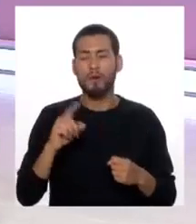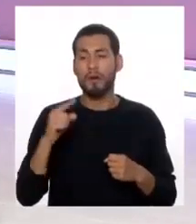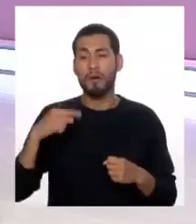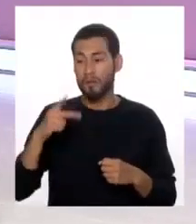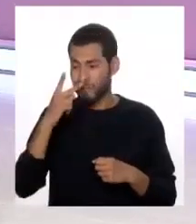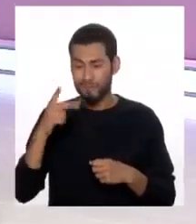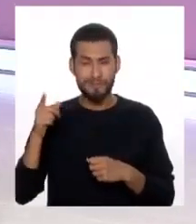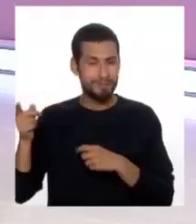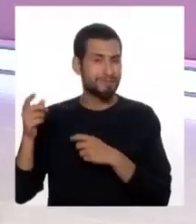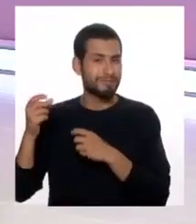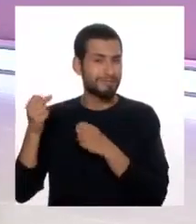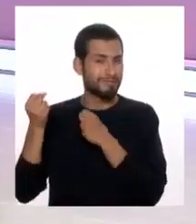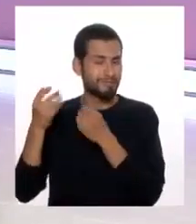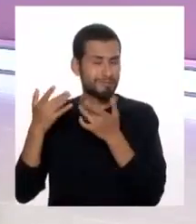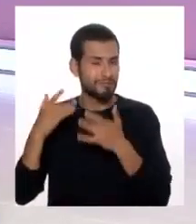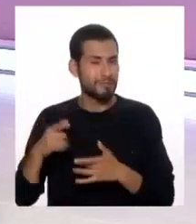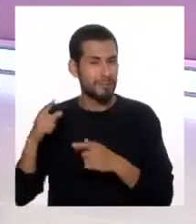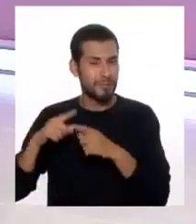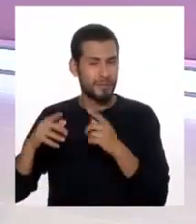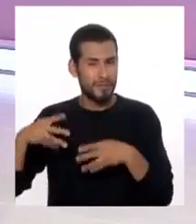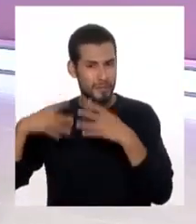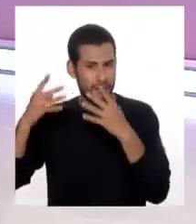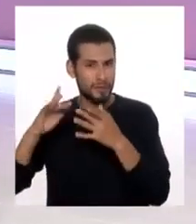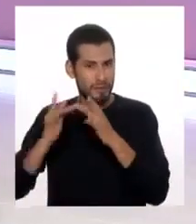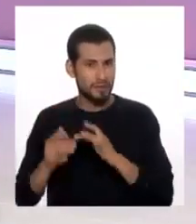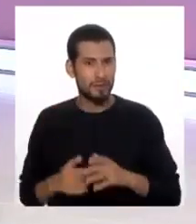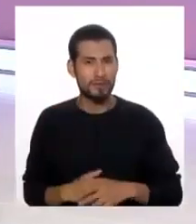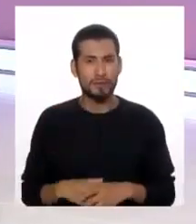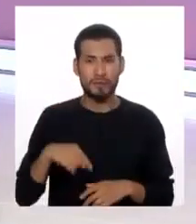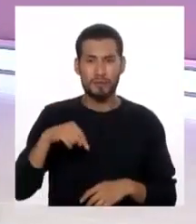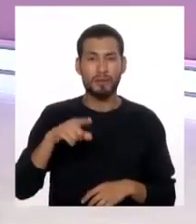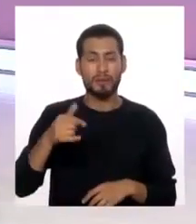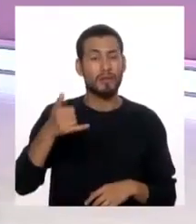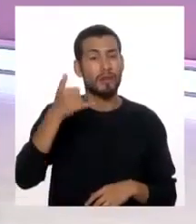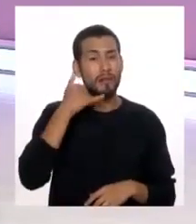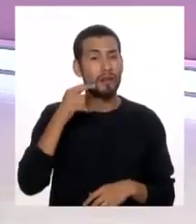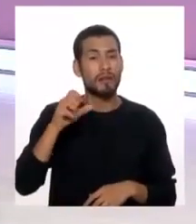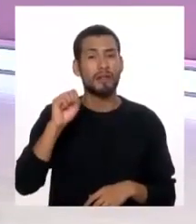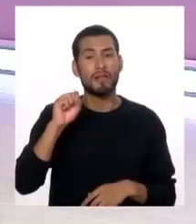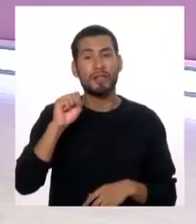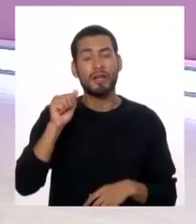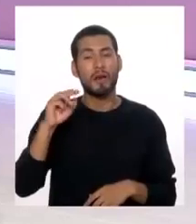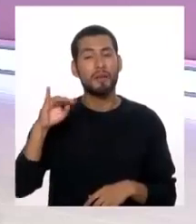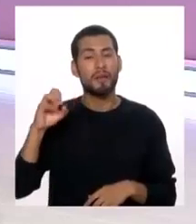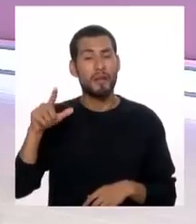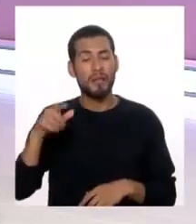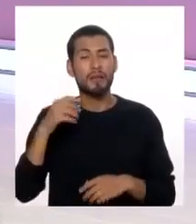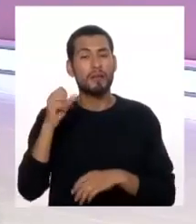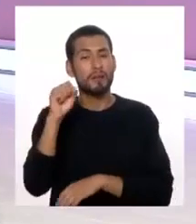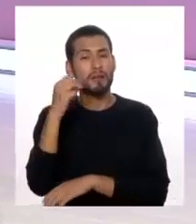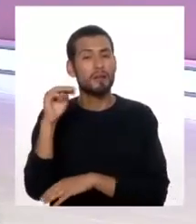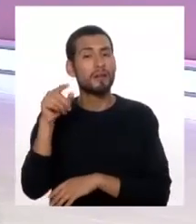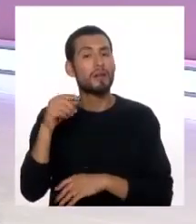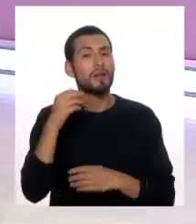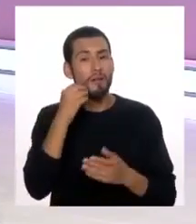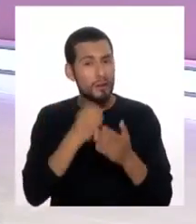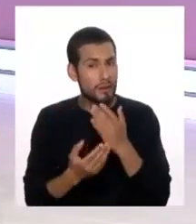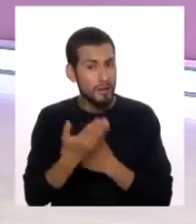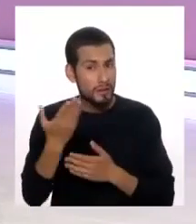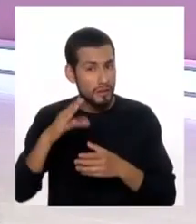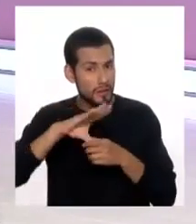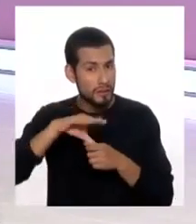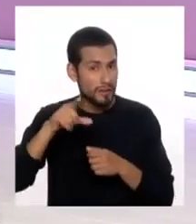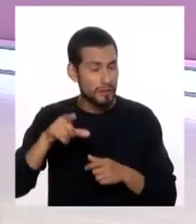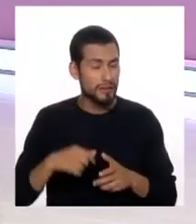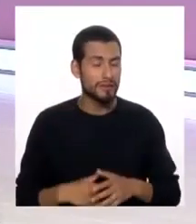que nos venden, lamentablemente, en las redes sociales. Y tenemos una llamada de San Miguel. Buenos días, Rosaura. Buenos